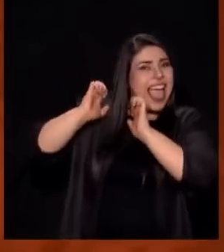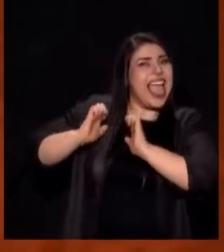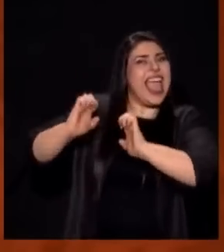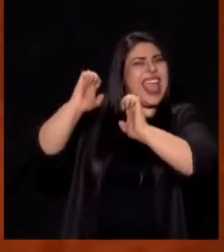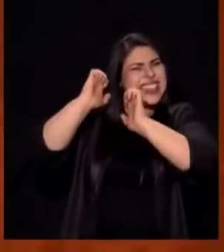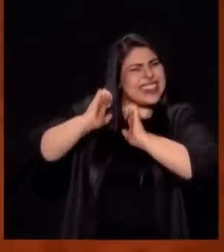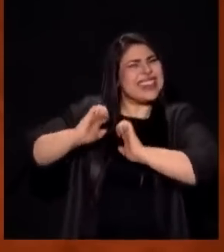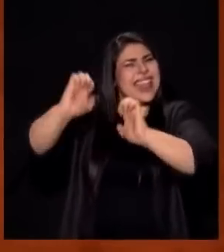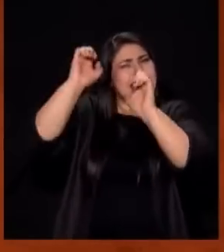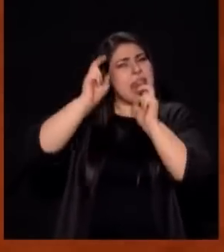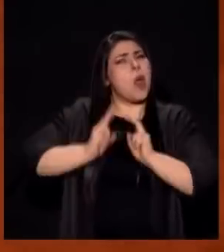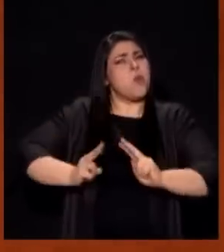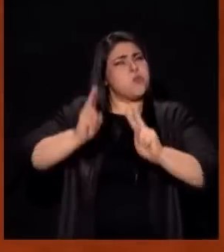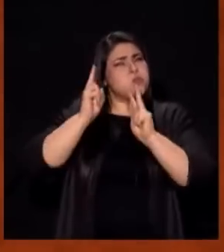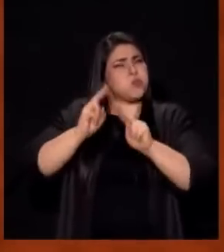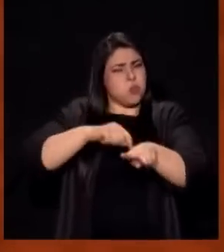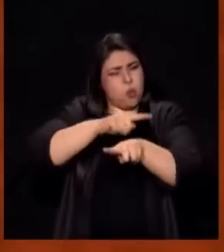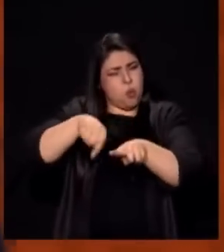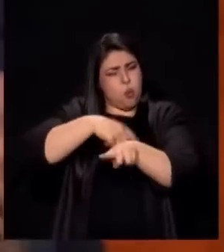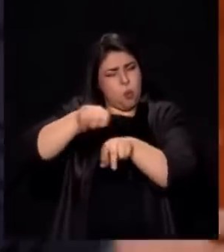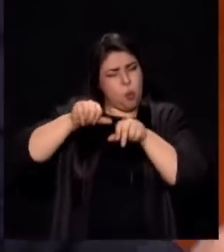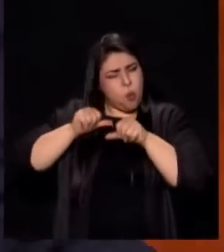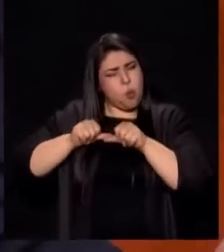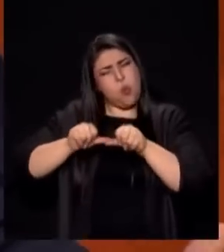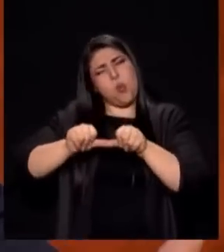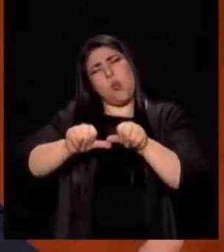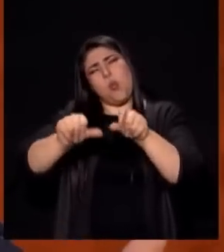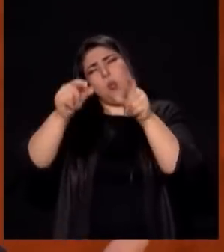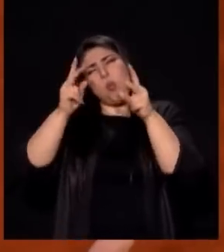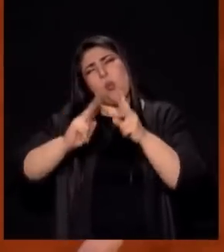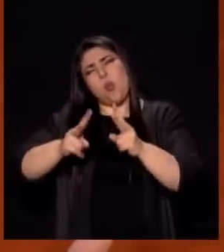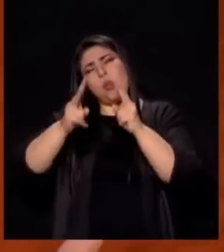No hay manera De que te las roben